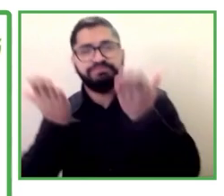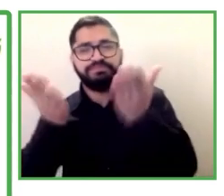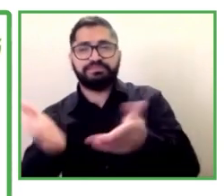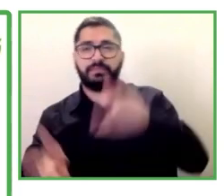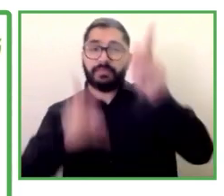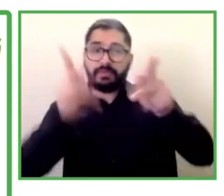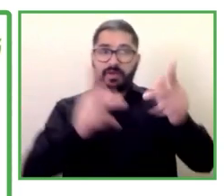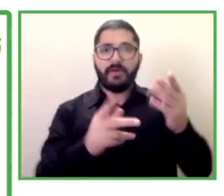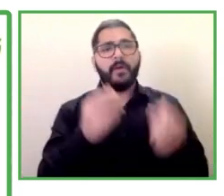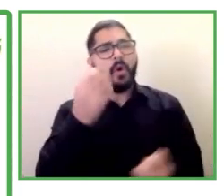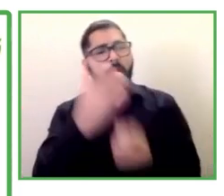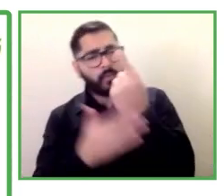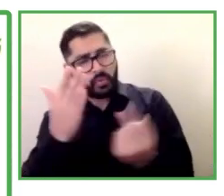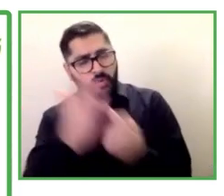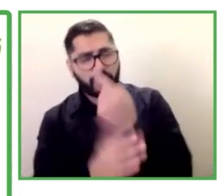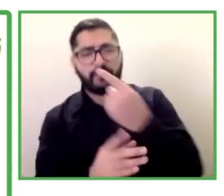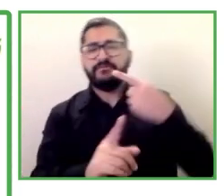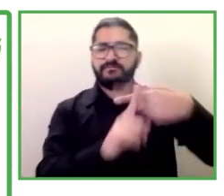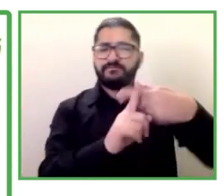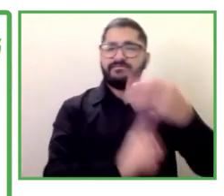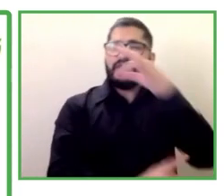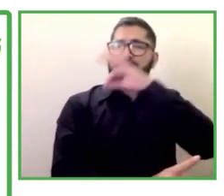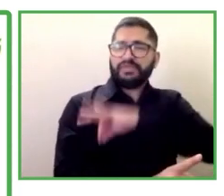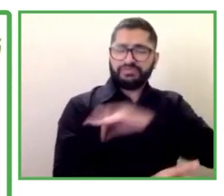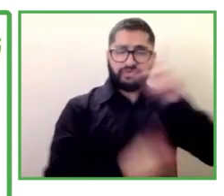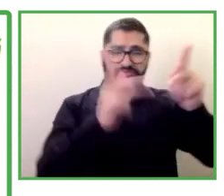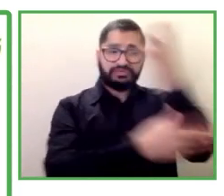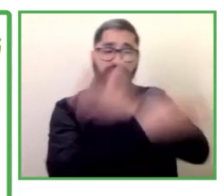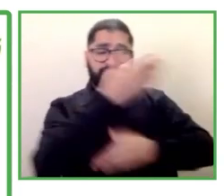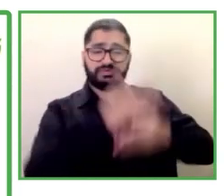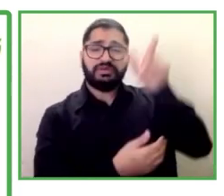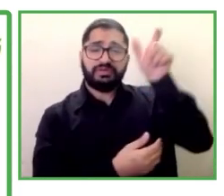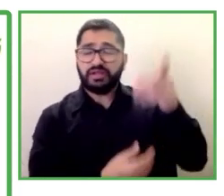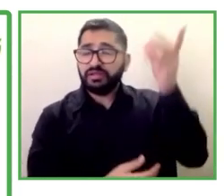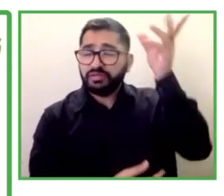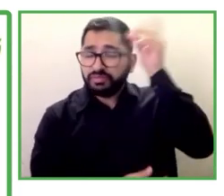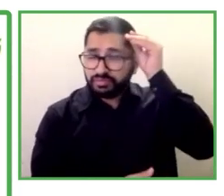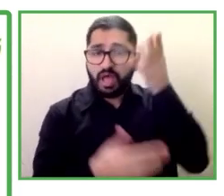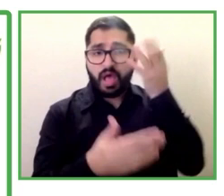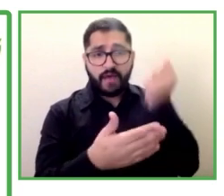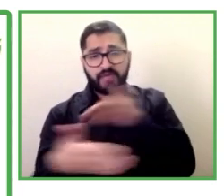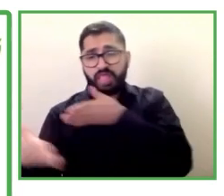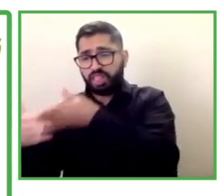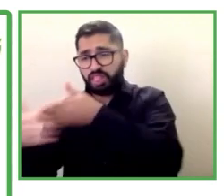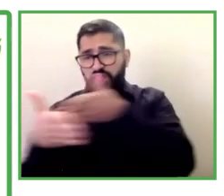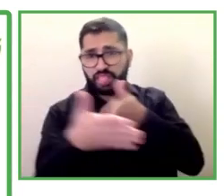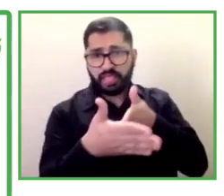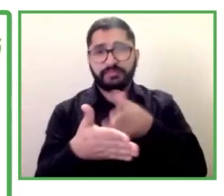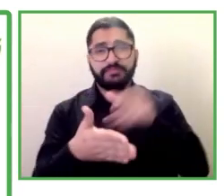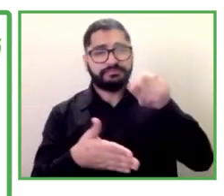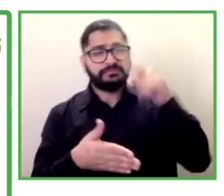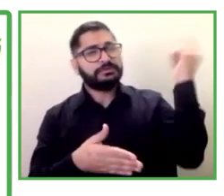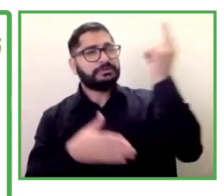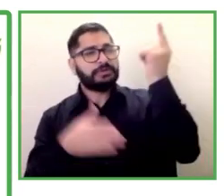personas con capacidad intelectual límite en general se considera como persona con capacidad intelectual límite al